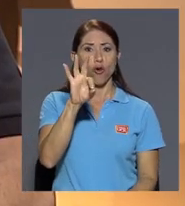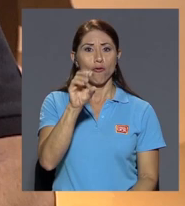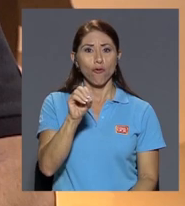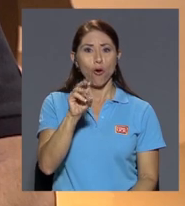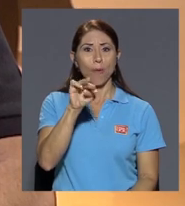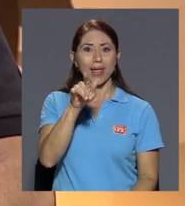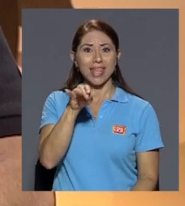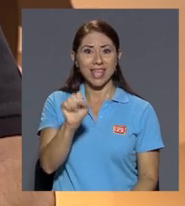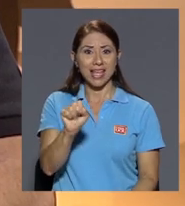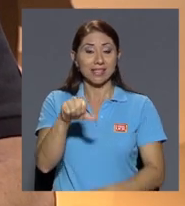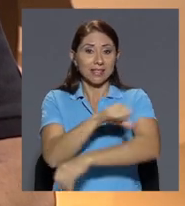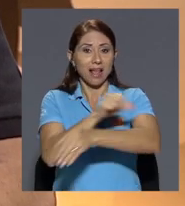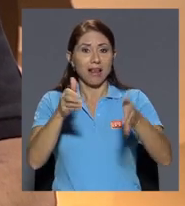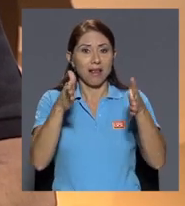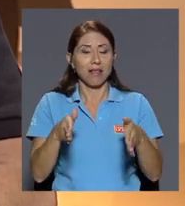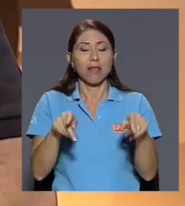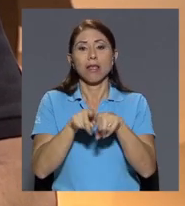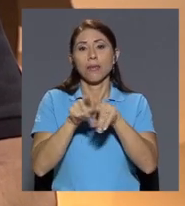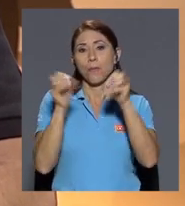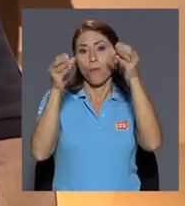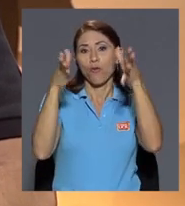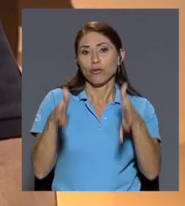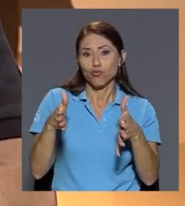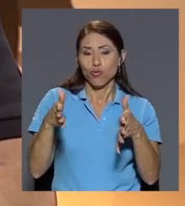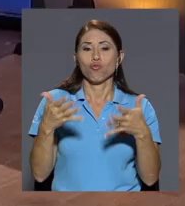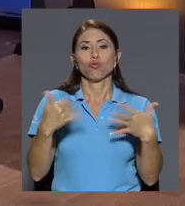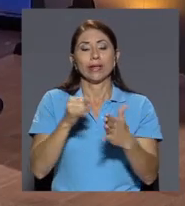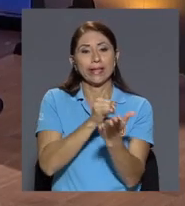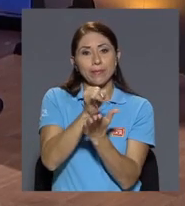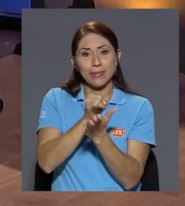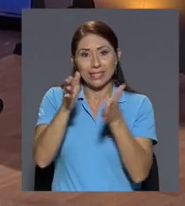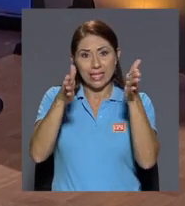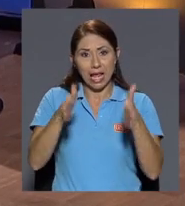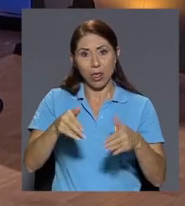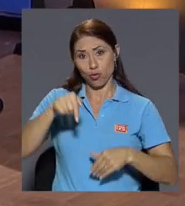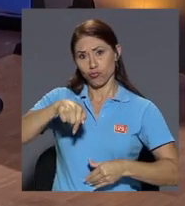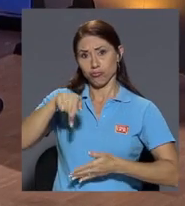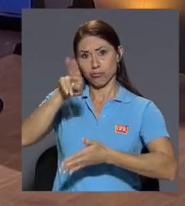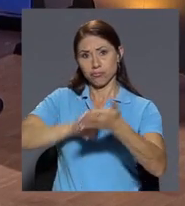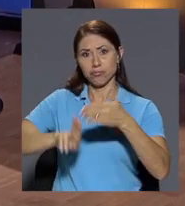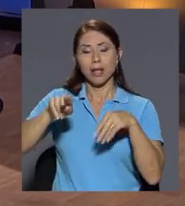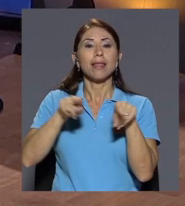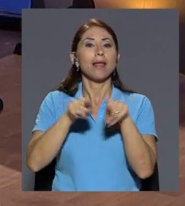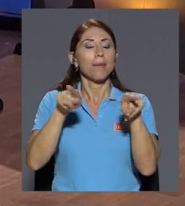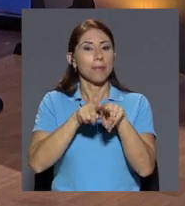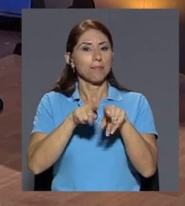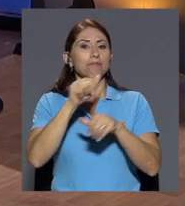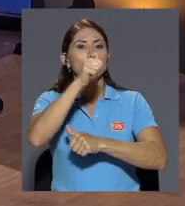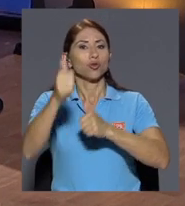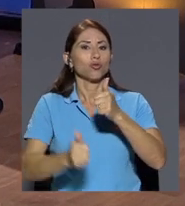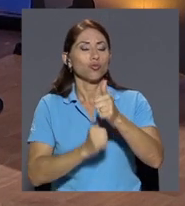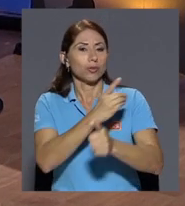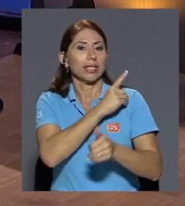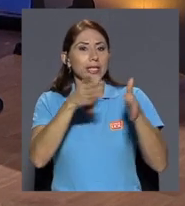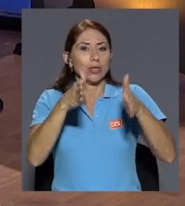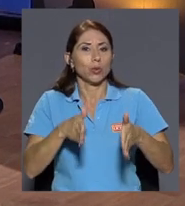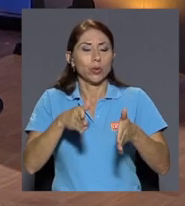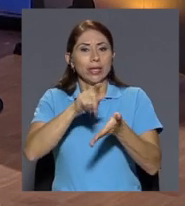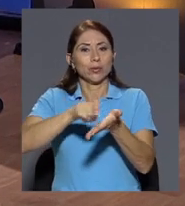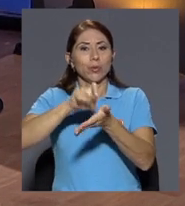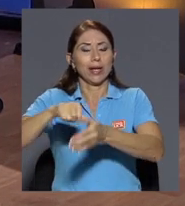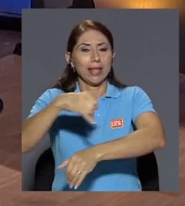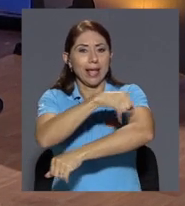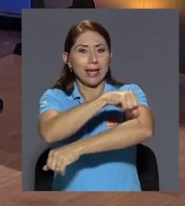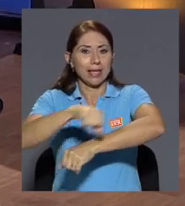arquitecto pero además profesor, docente investigador de esta misma casa y por supuesto también subdirector de la Escuela de Arquitectura